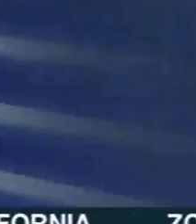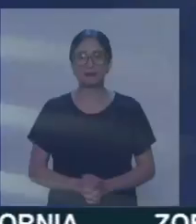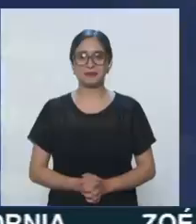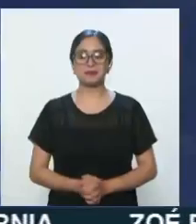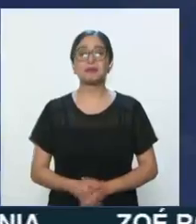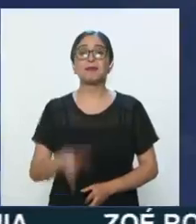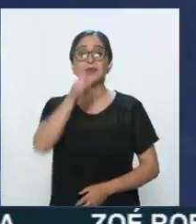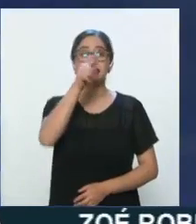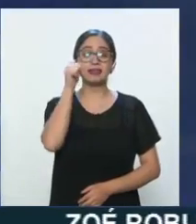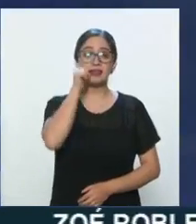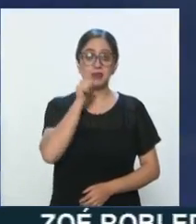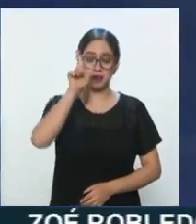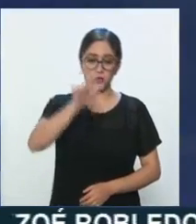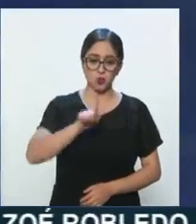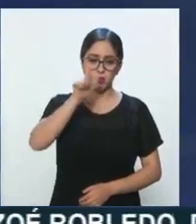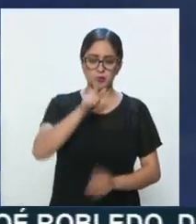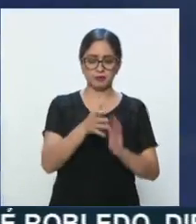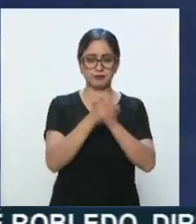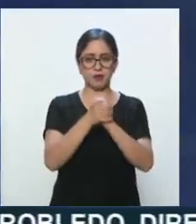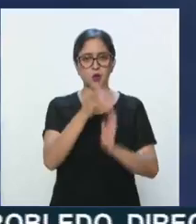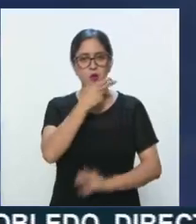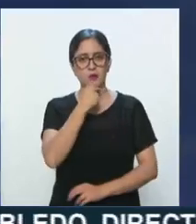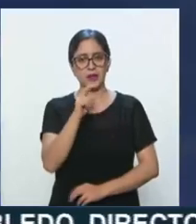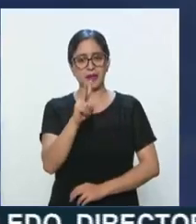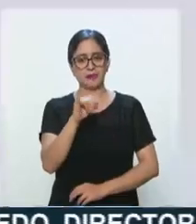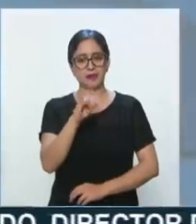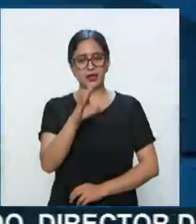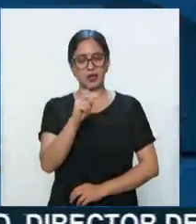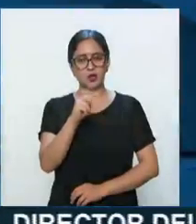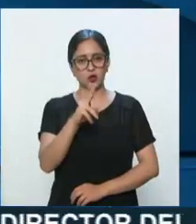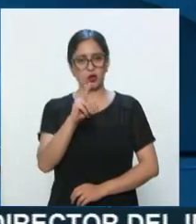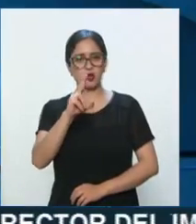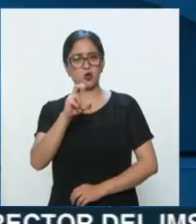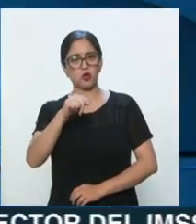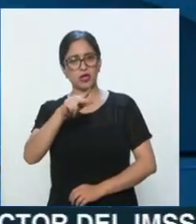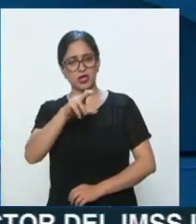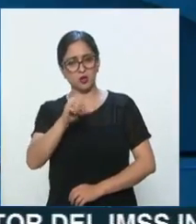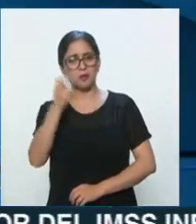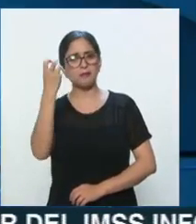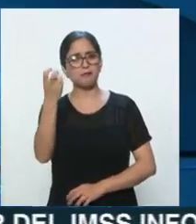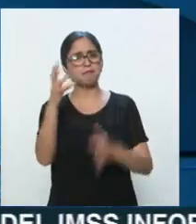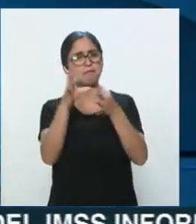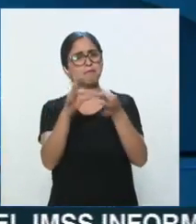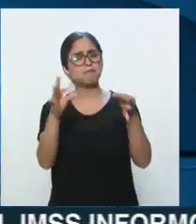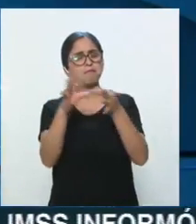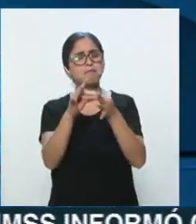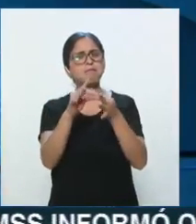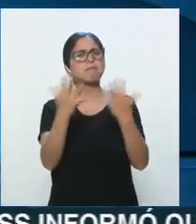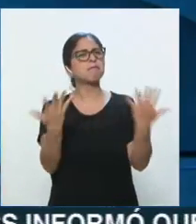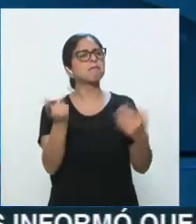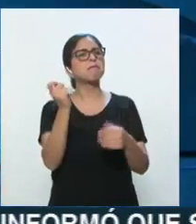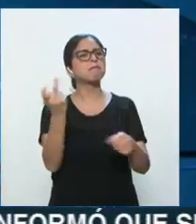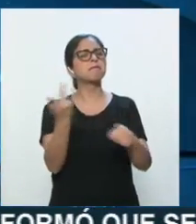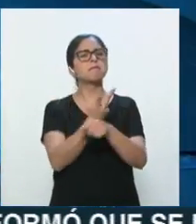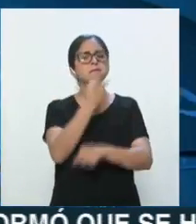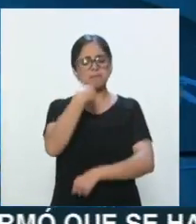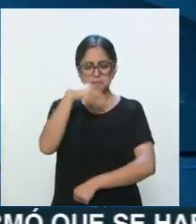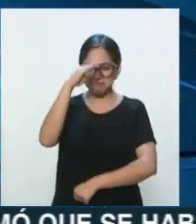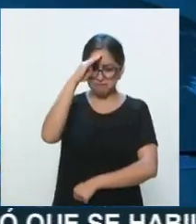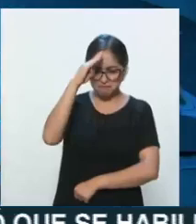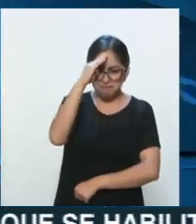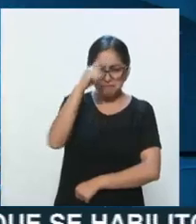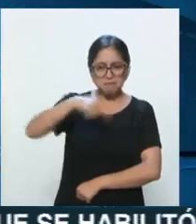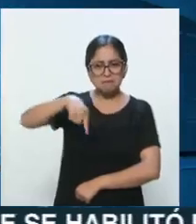Como todos los lunes, saludo con mucho gusto al periodista Víctor Ronquillo. Él nos va a compartir un análisis que nos invita a la reflexión sobre las causas y los